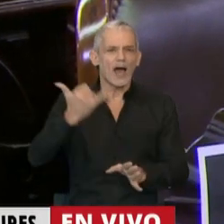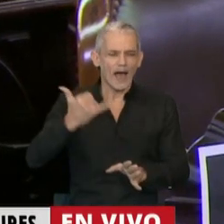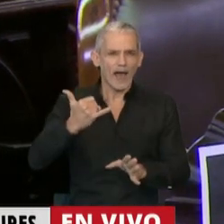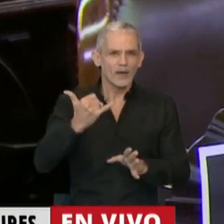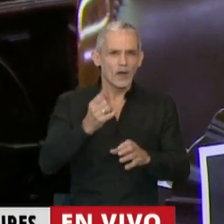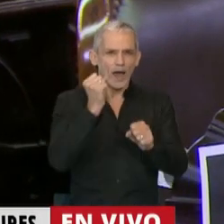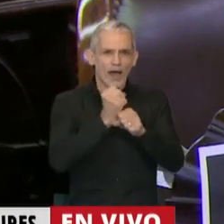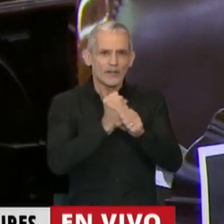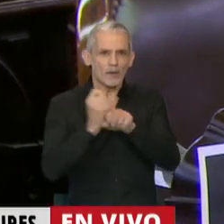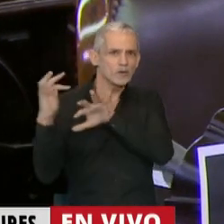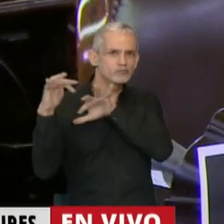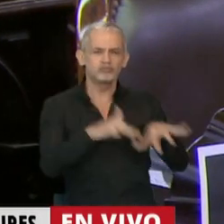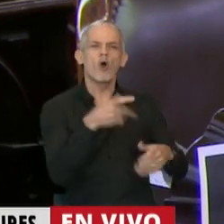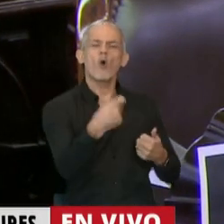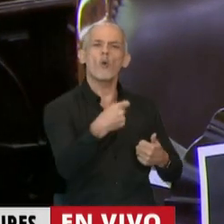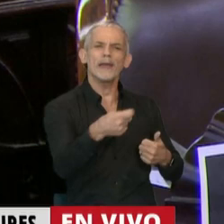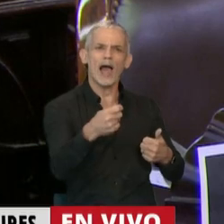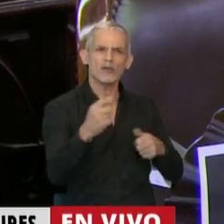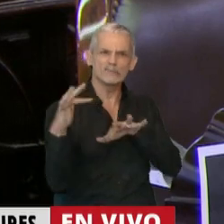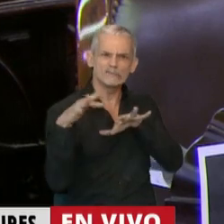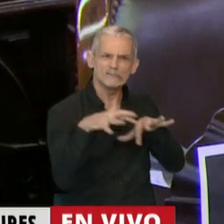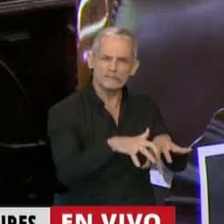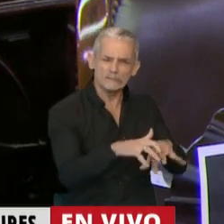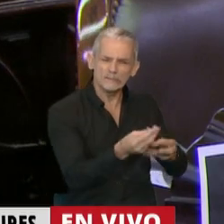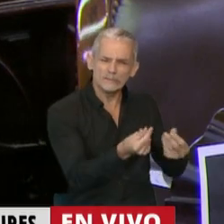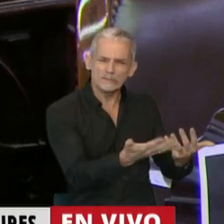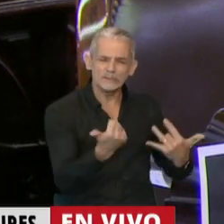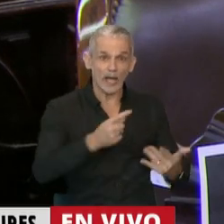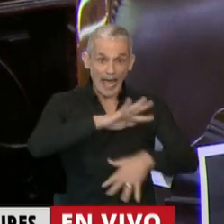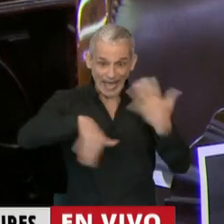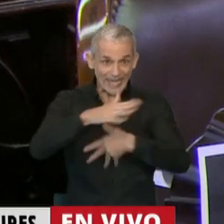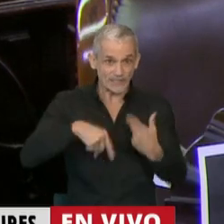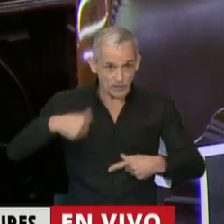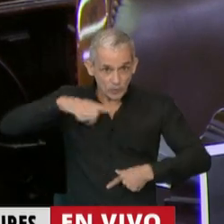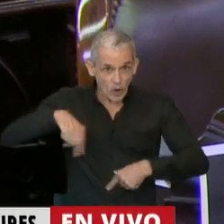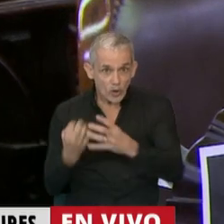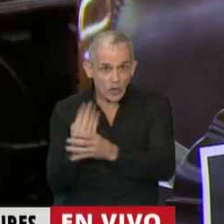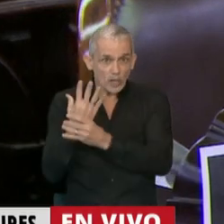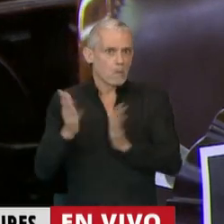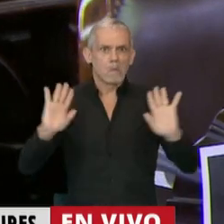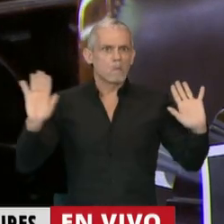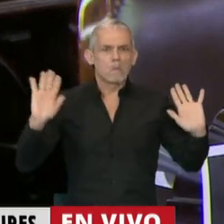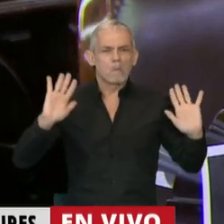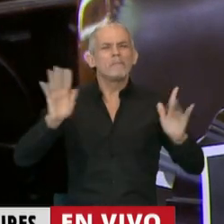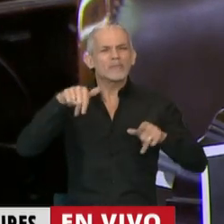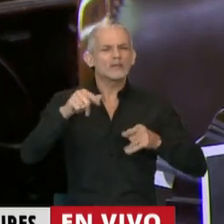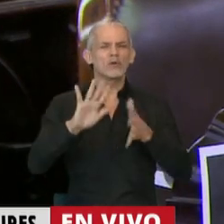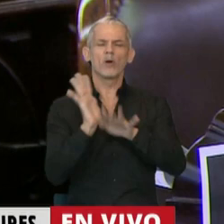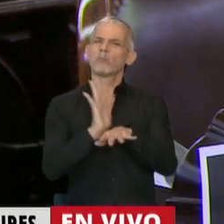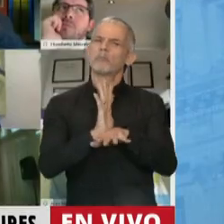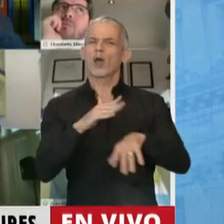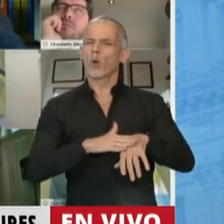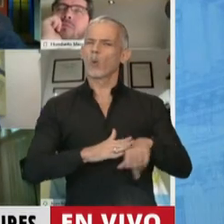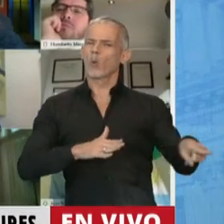sobre los trabajadores y sobre los jubilados en forma brutal una crisis que no hemos generado. Este intento de descargarla es